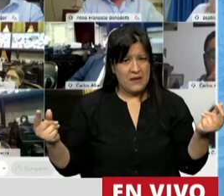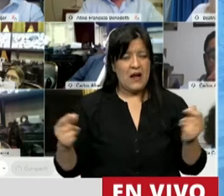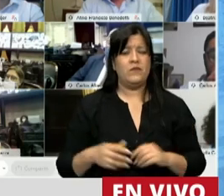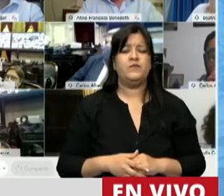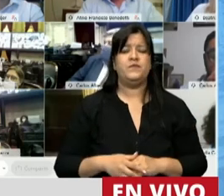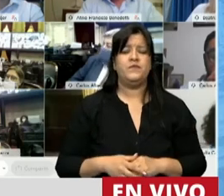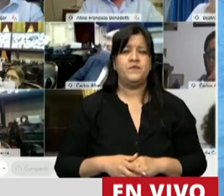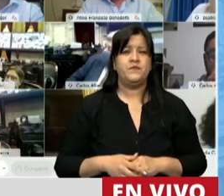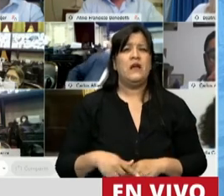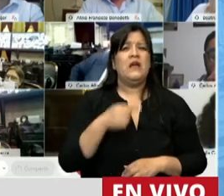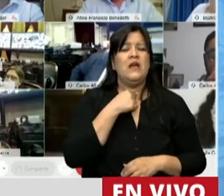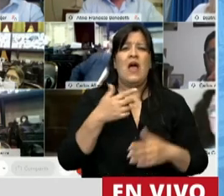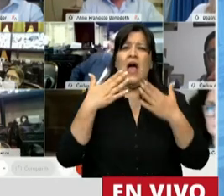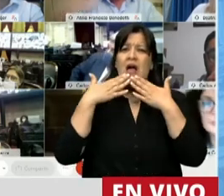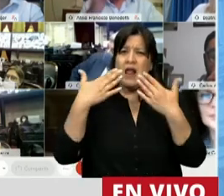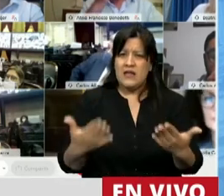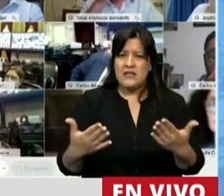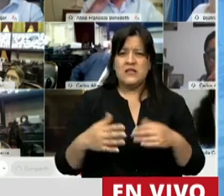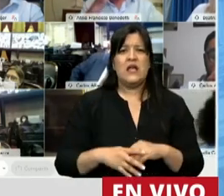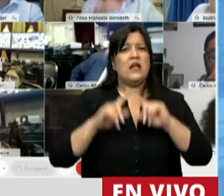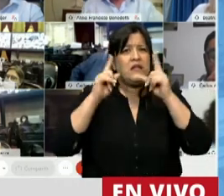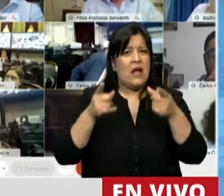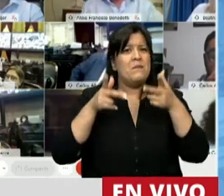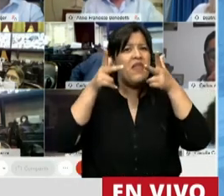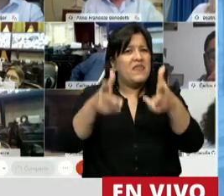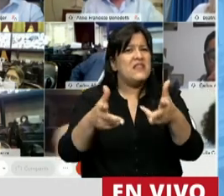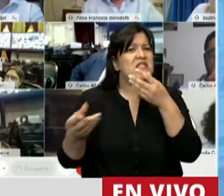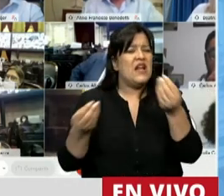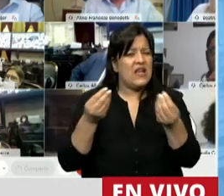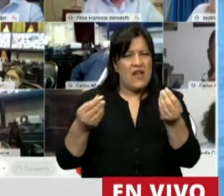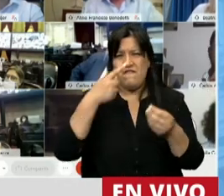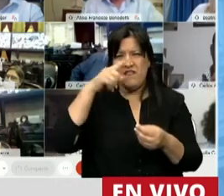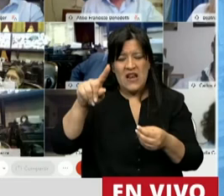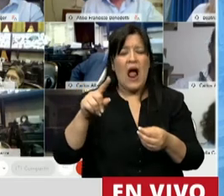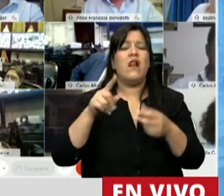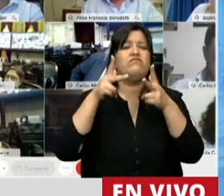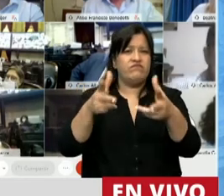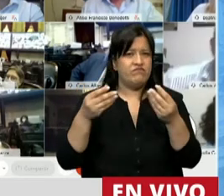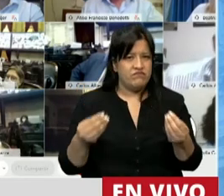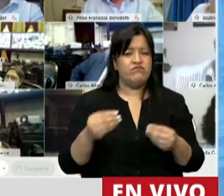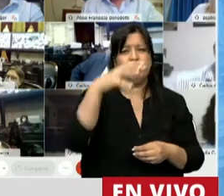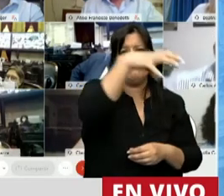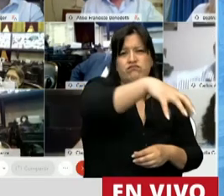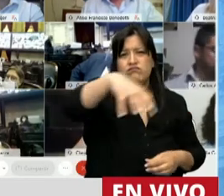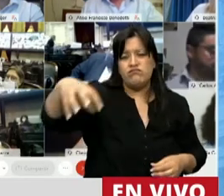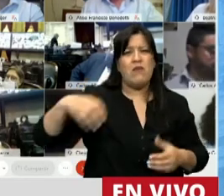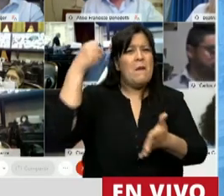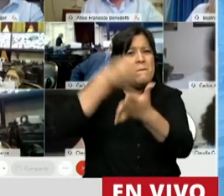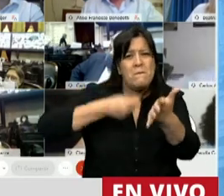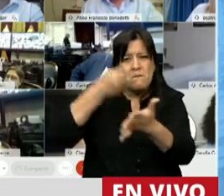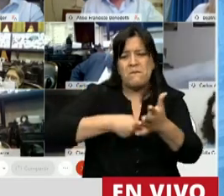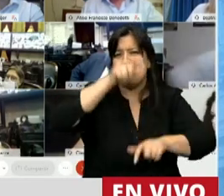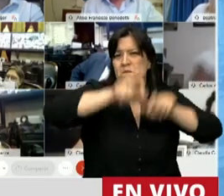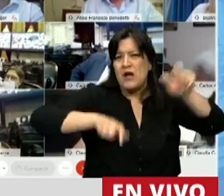Presidente, quiero agradecer y destacar finalmente a las organizaciones de militantes en la Argentina